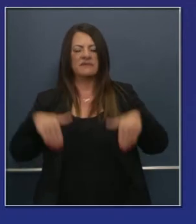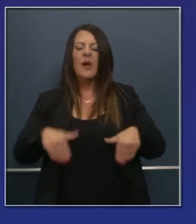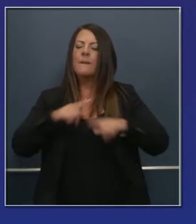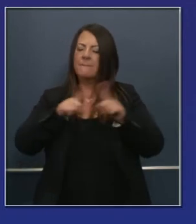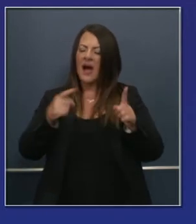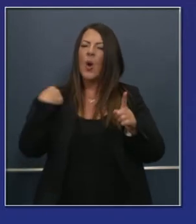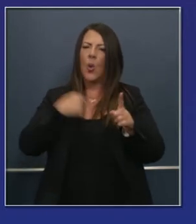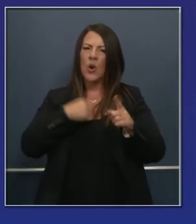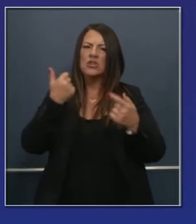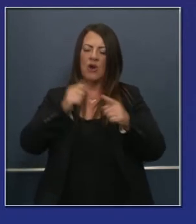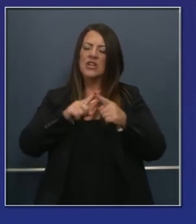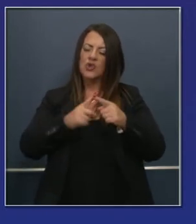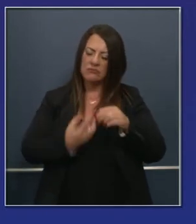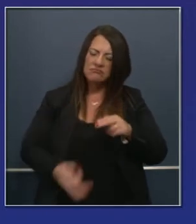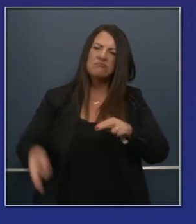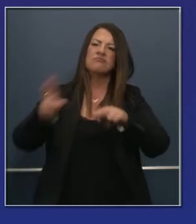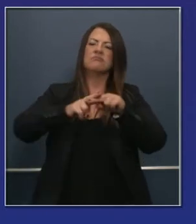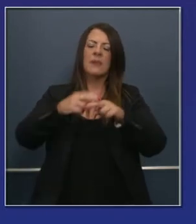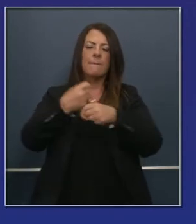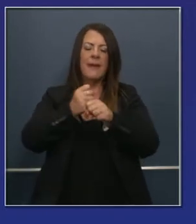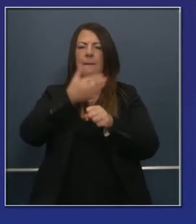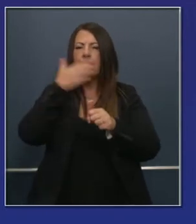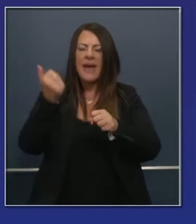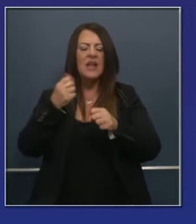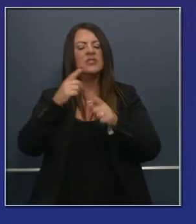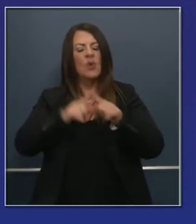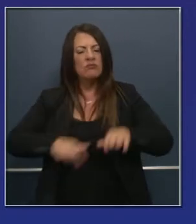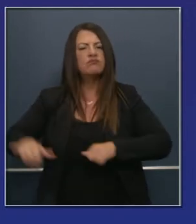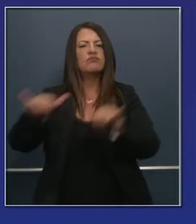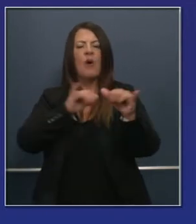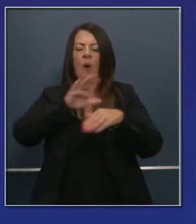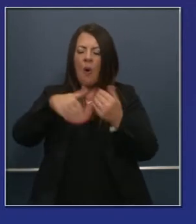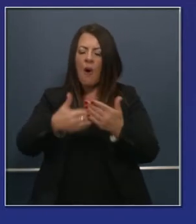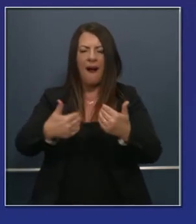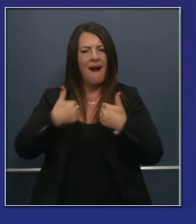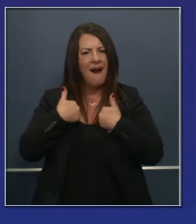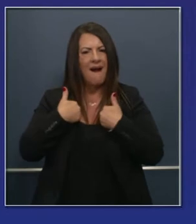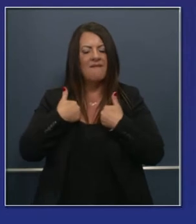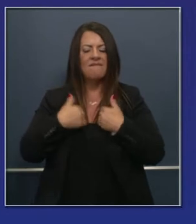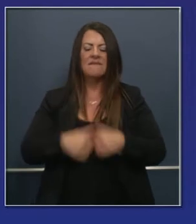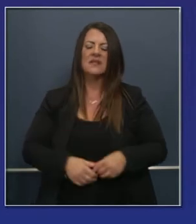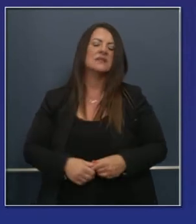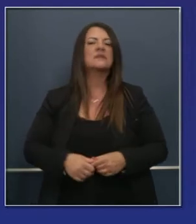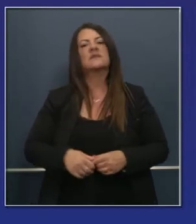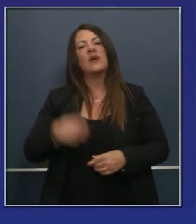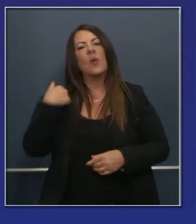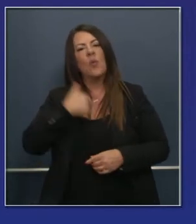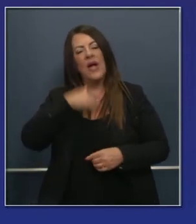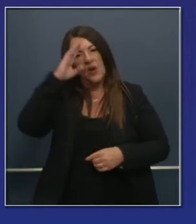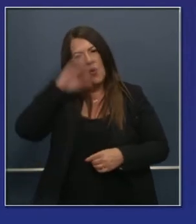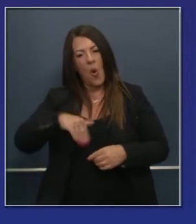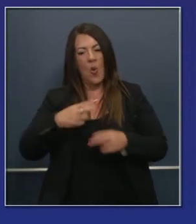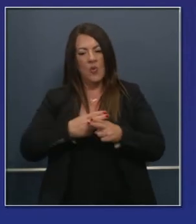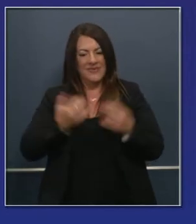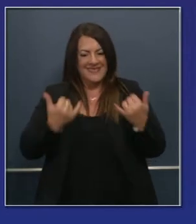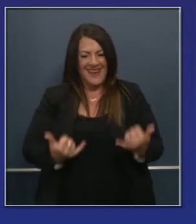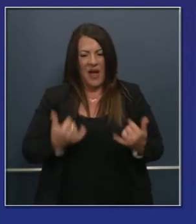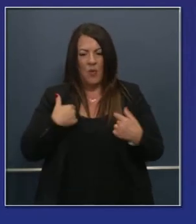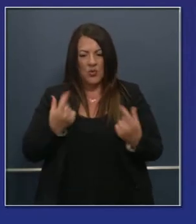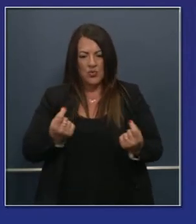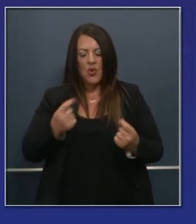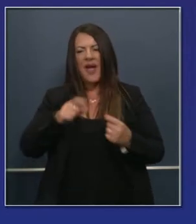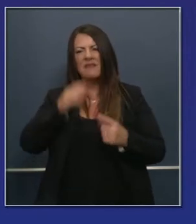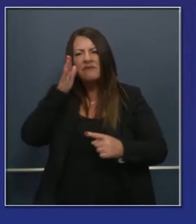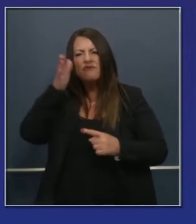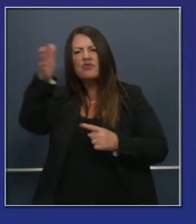tecnología durante este momento para cruzar esa brecha digital. Nos concentramos en eso, pero también pensando en las necesidades a largo plazo